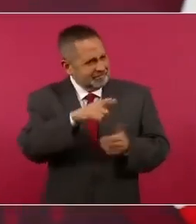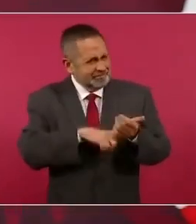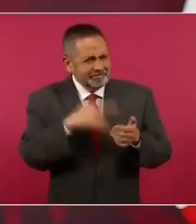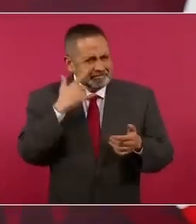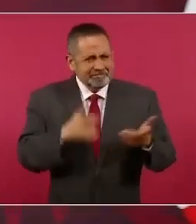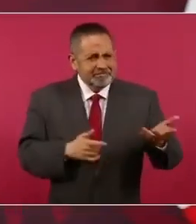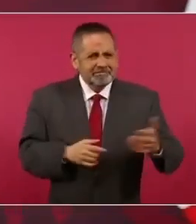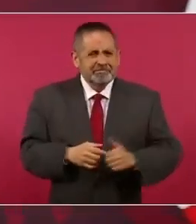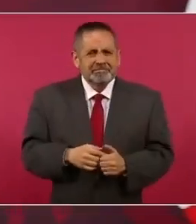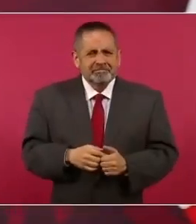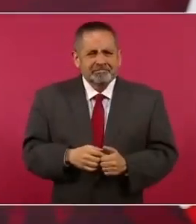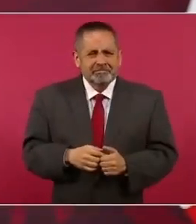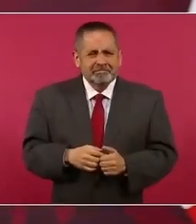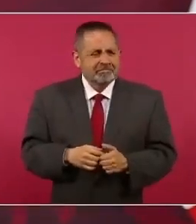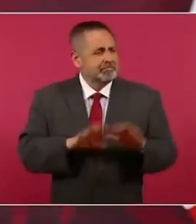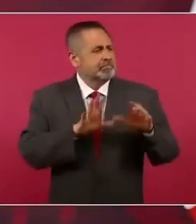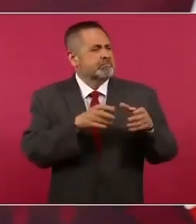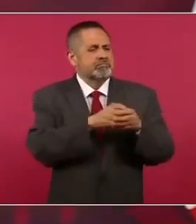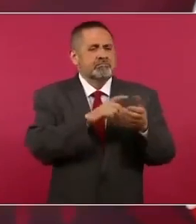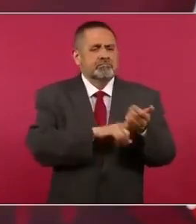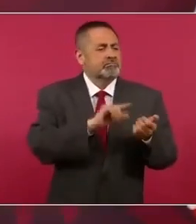que hay una especie de aristocracia